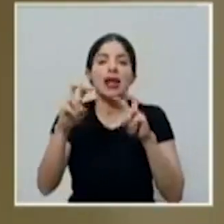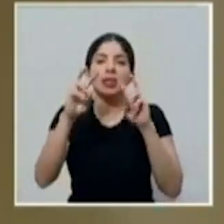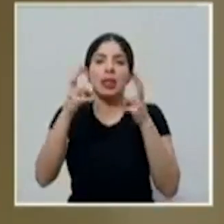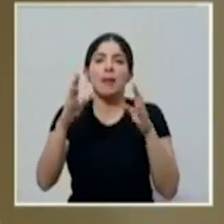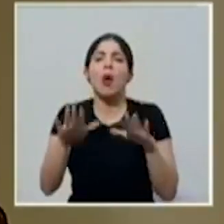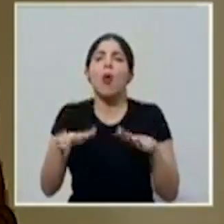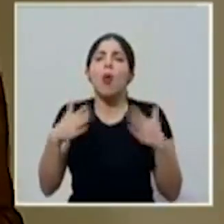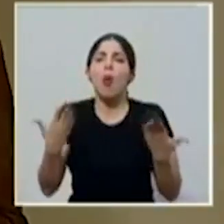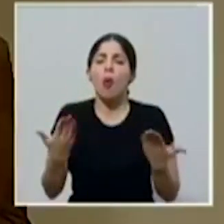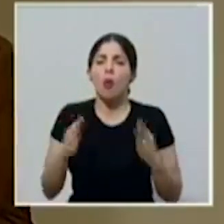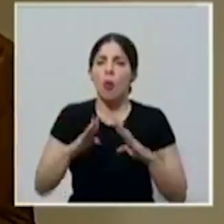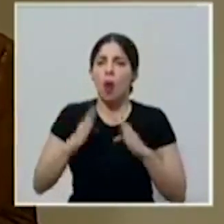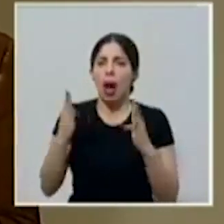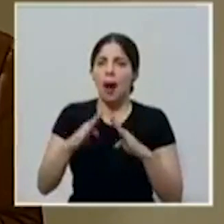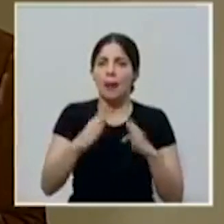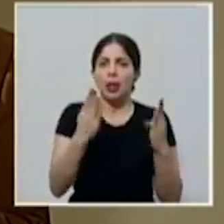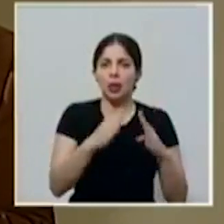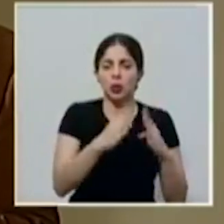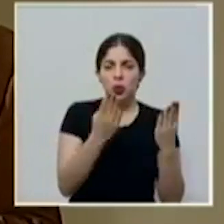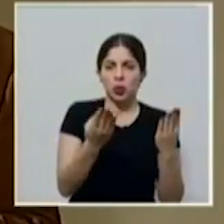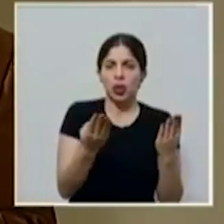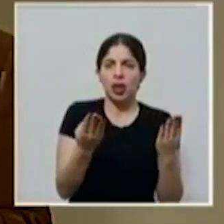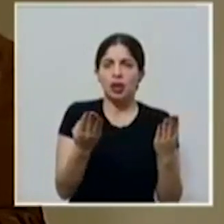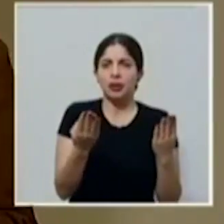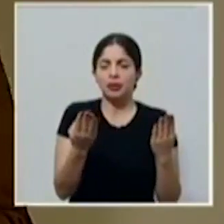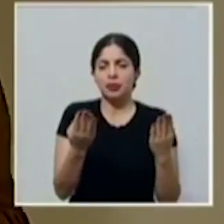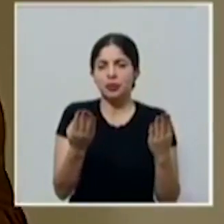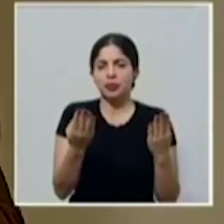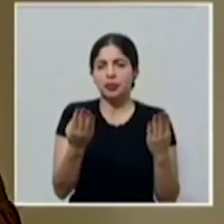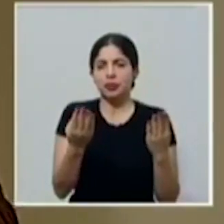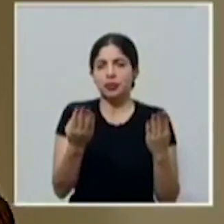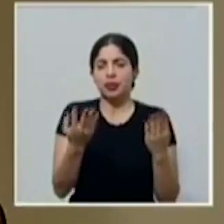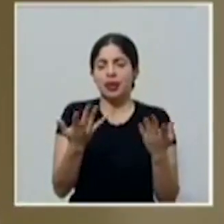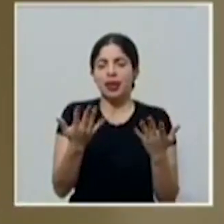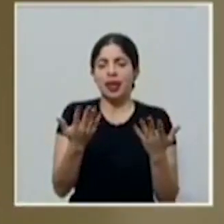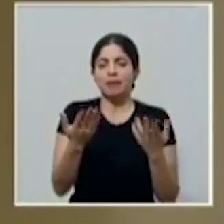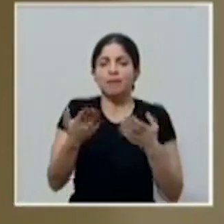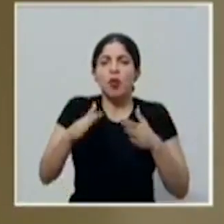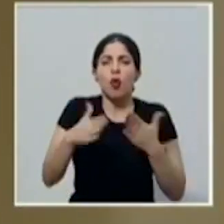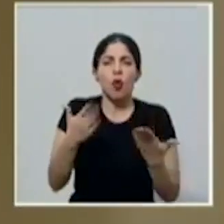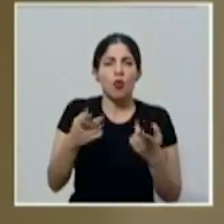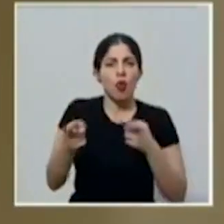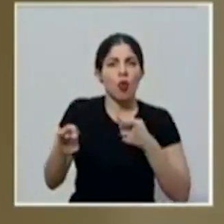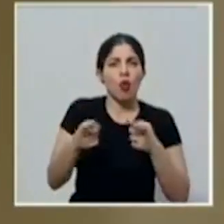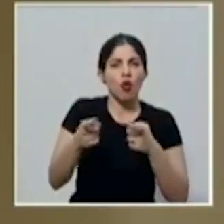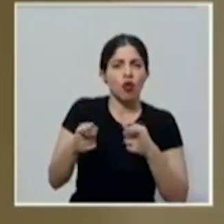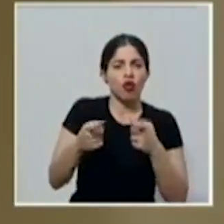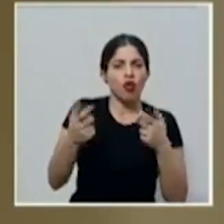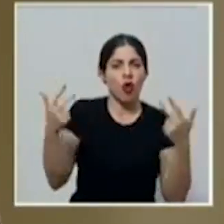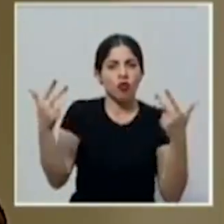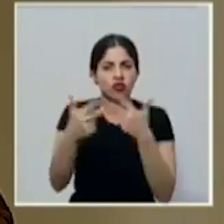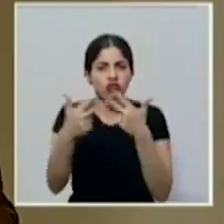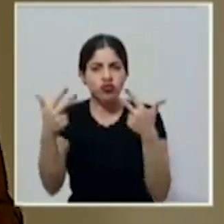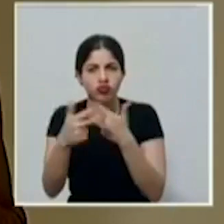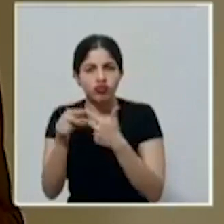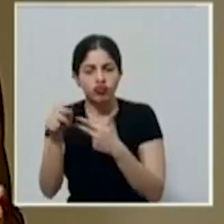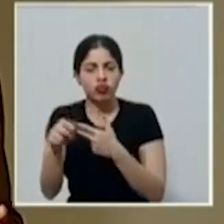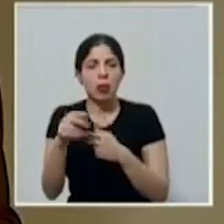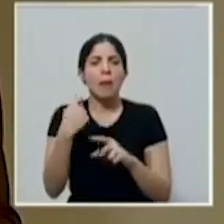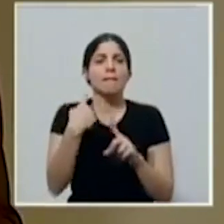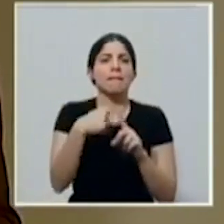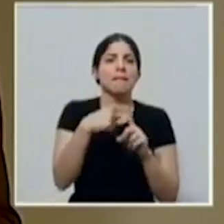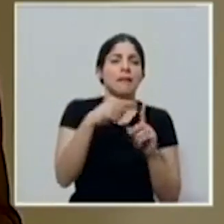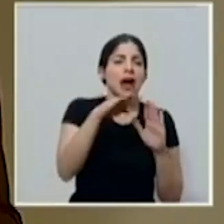apertura de los controles de circulación y de los